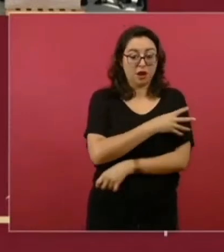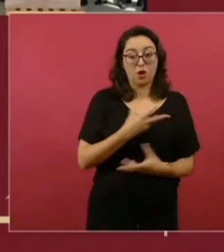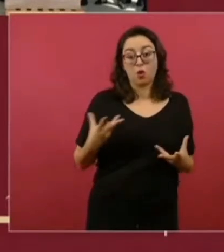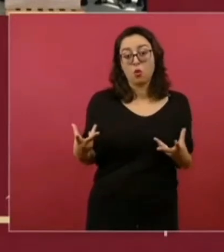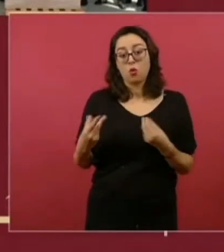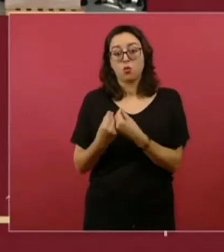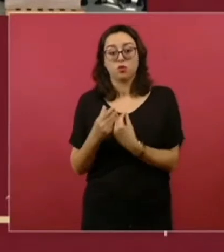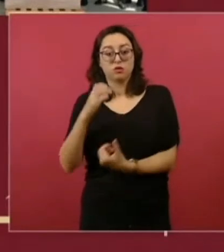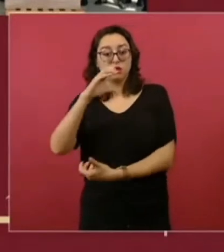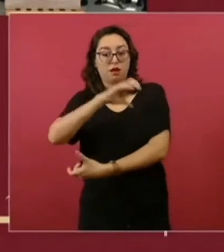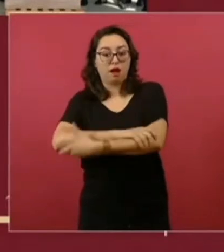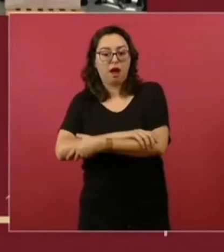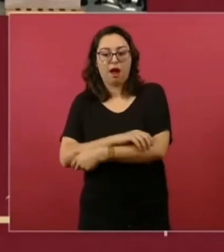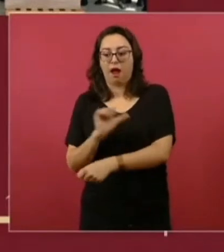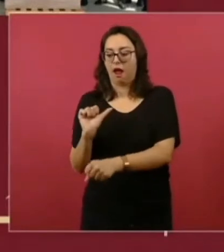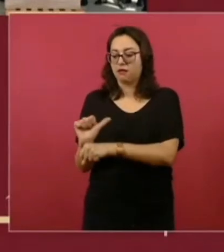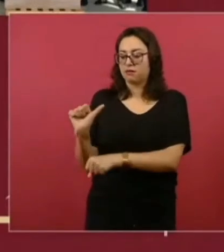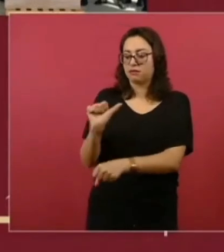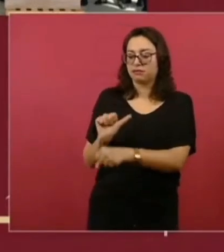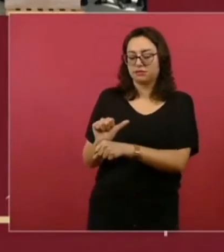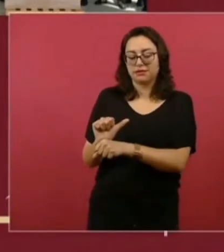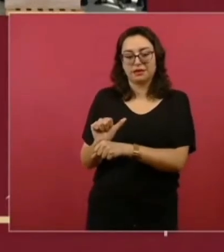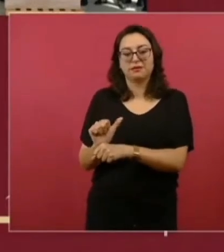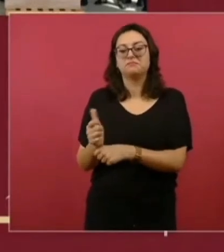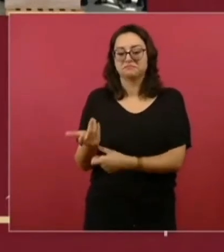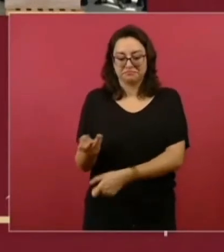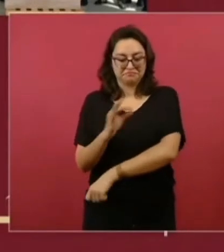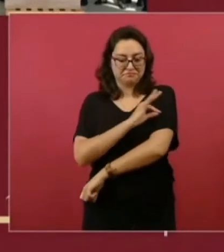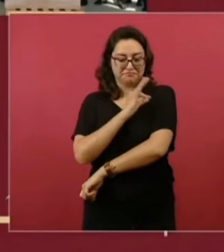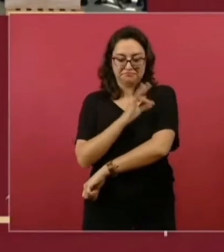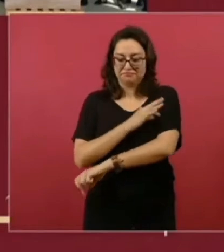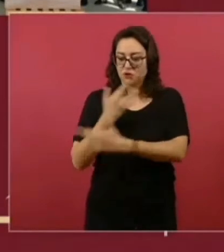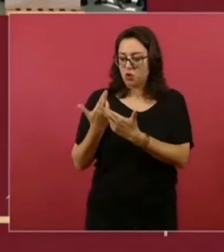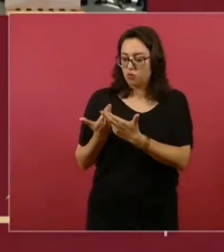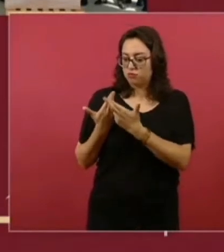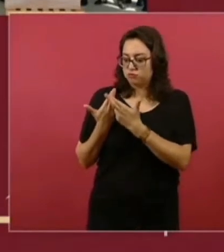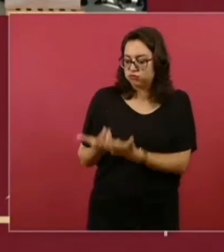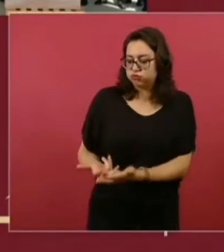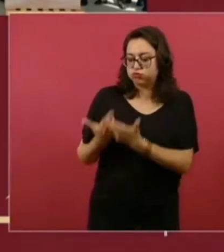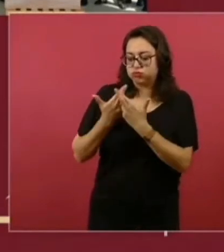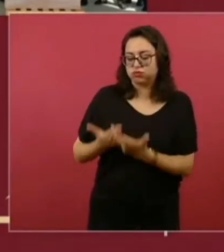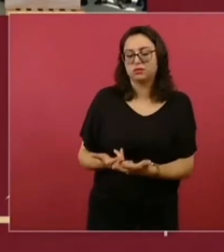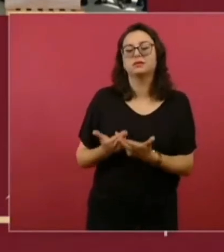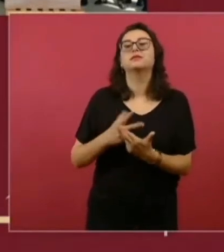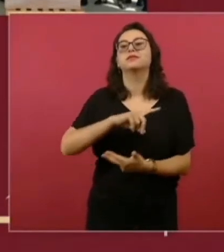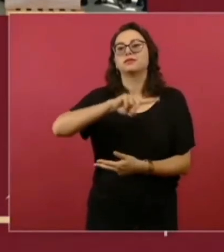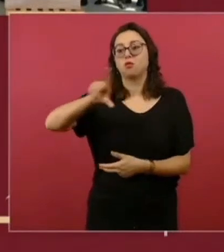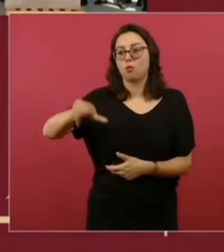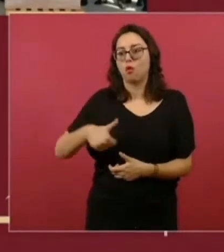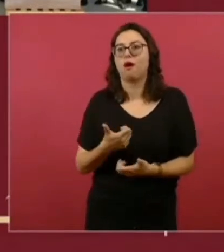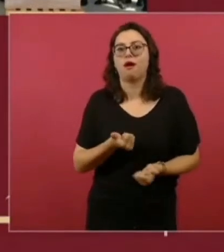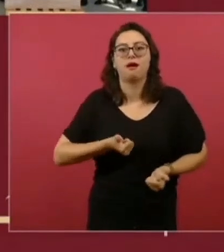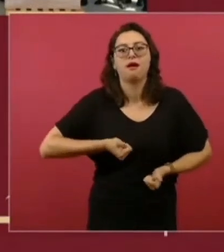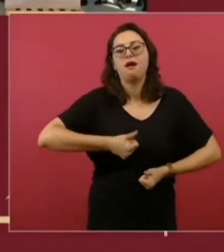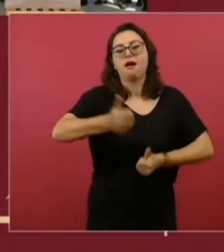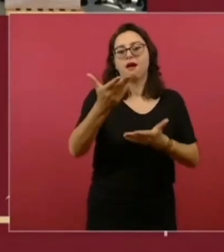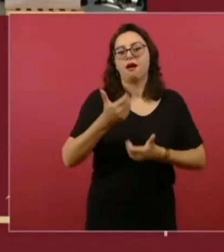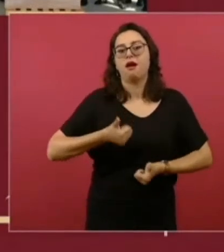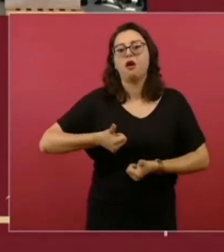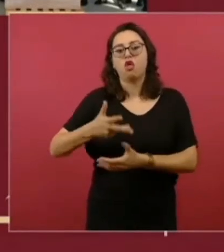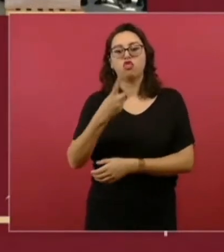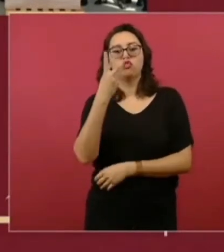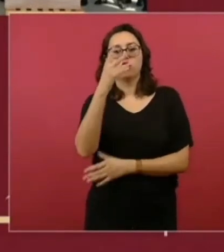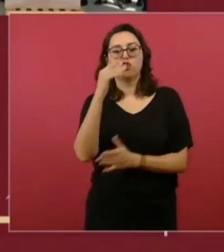pudimos generar un excedente que nos permitió donar vacunas a diferentes países. Acabamos donando más de 2